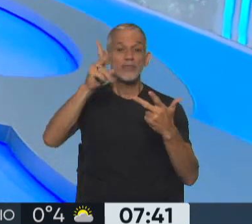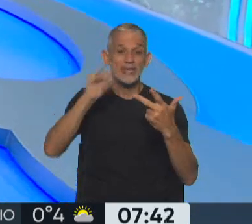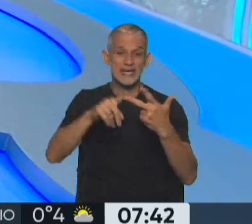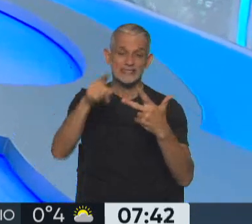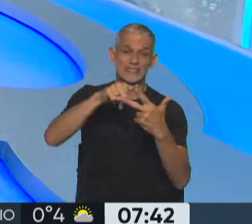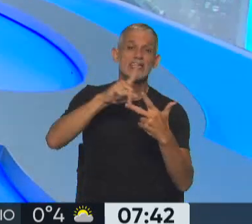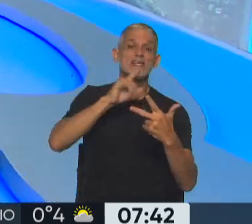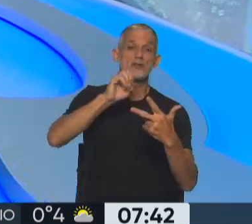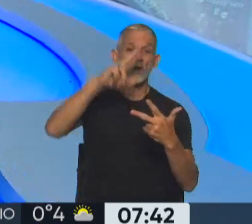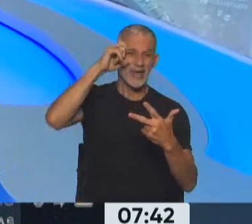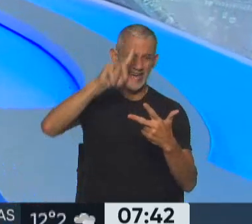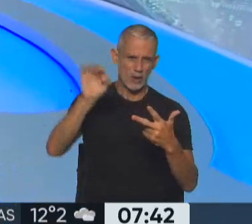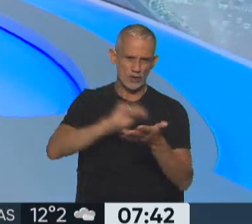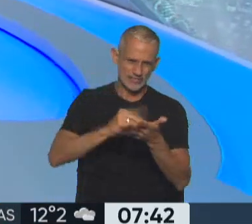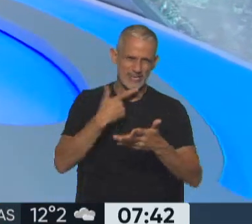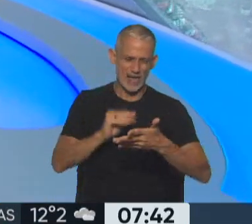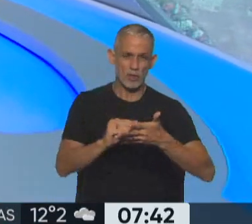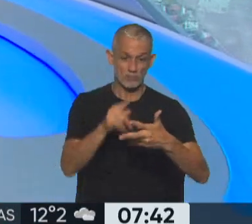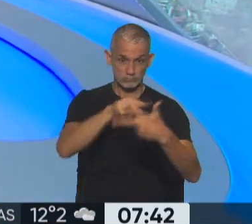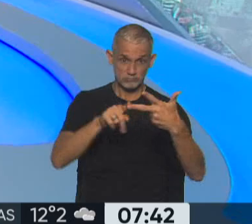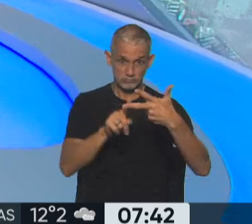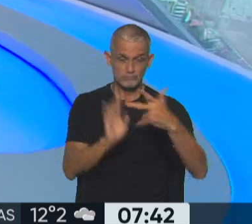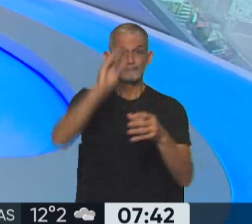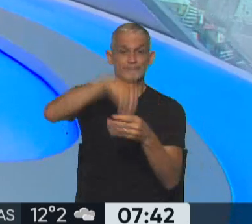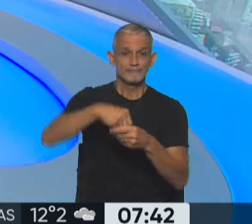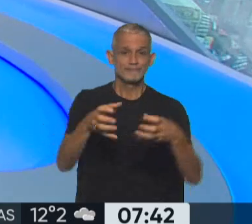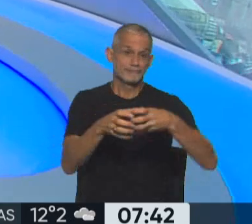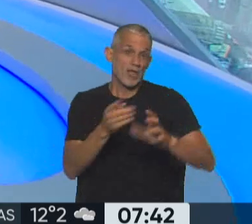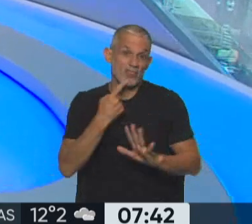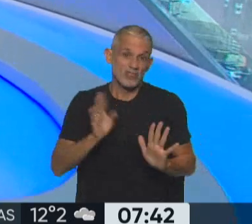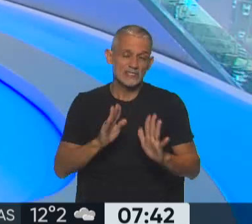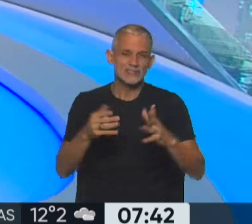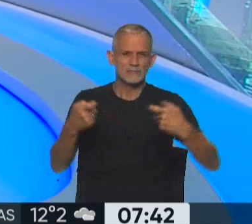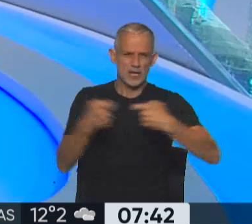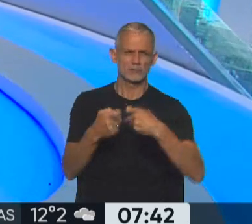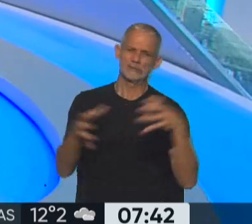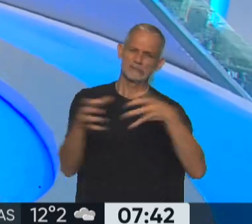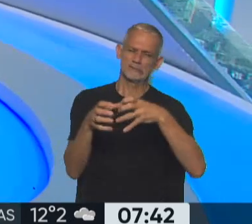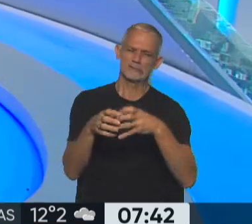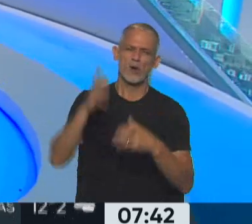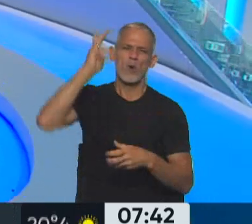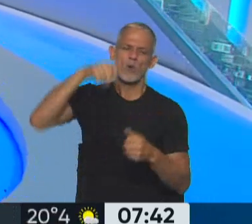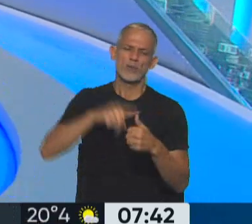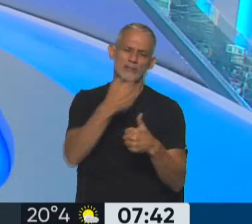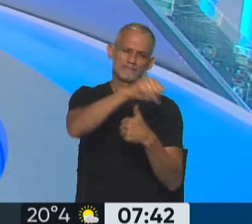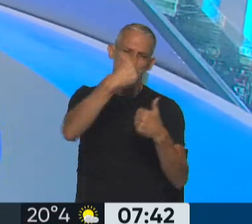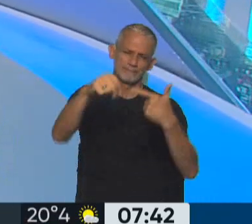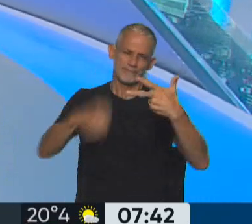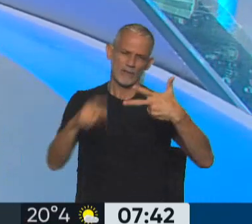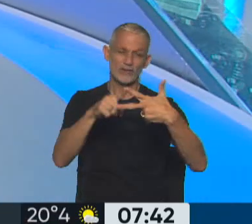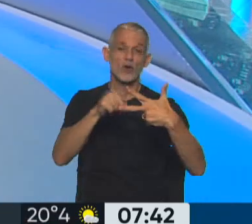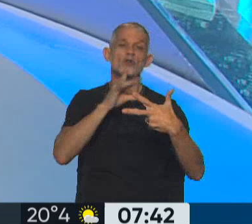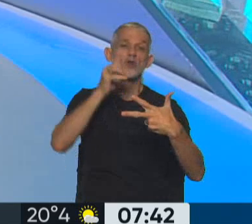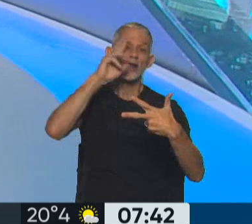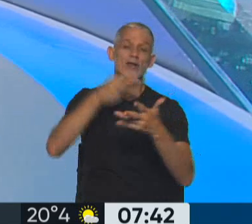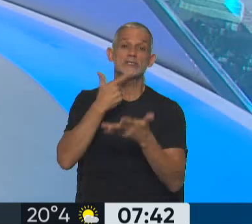Torello, el actual senador, integrantes, así lo señaló el oficialismo, de la Mesa Judicial. Ninguno fue Torello porque